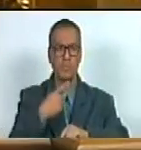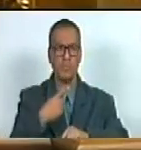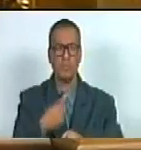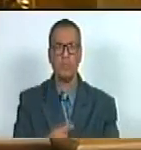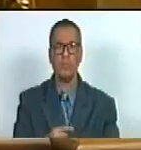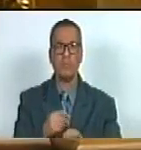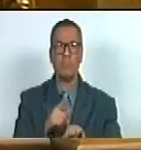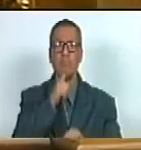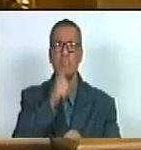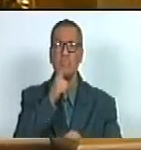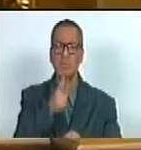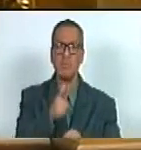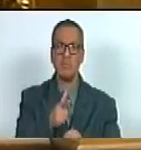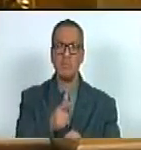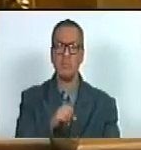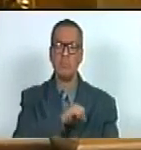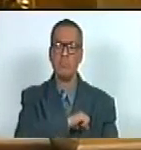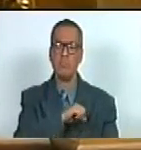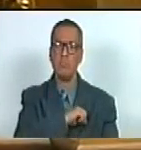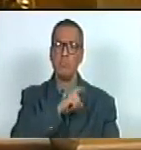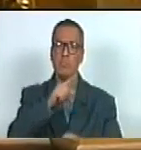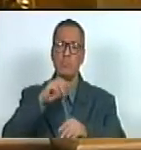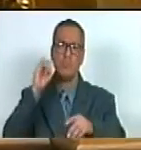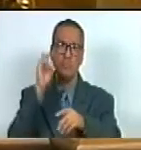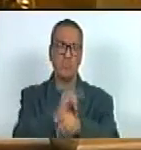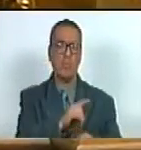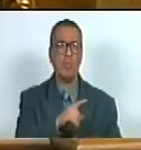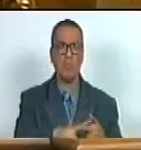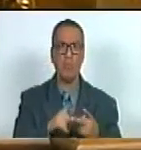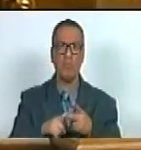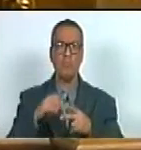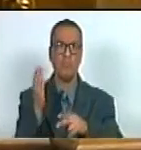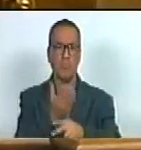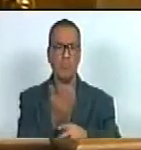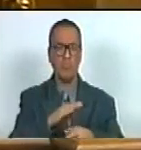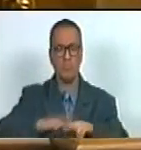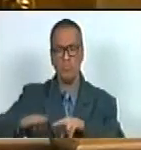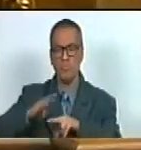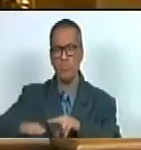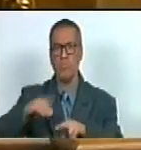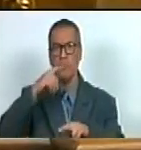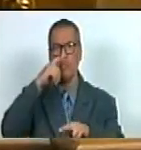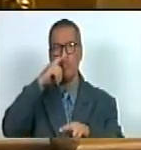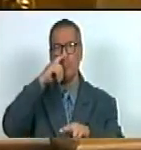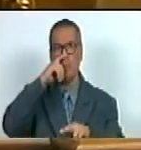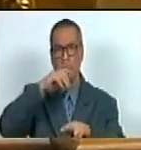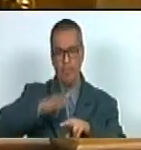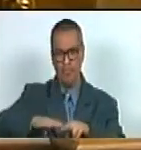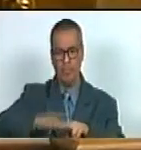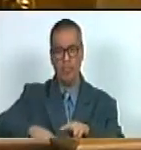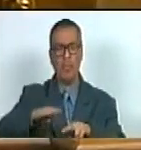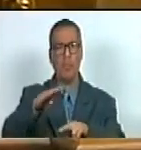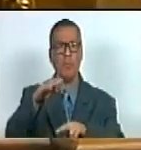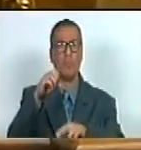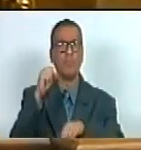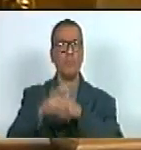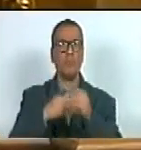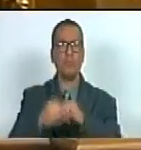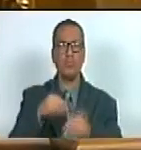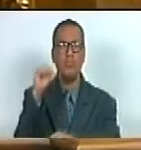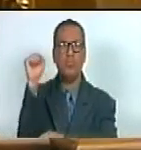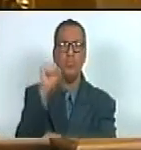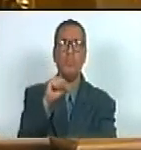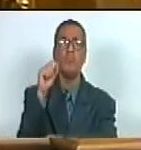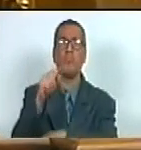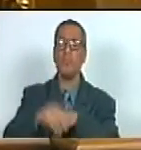indignantes e intimidatorias en contra de niñas y niños con la condición de trastorno del espectro autista